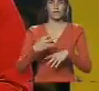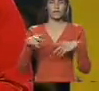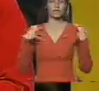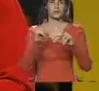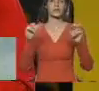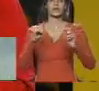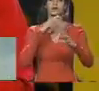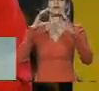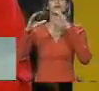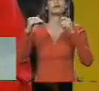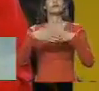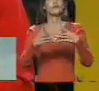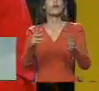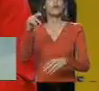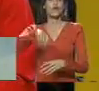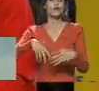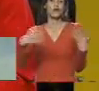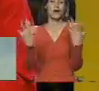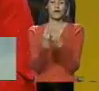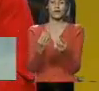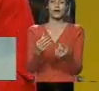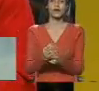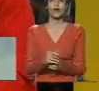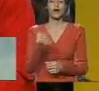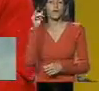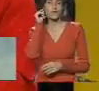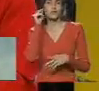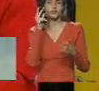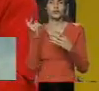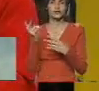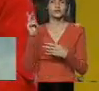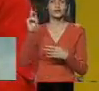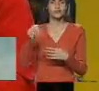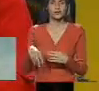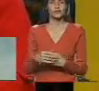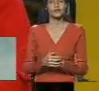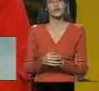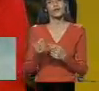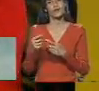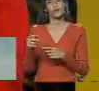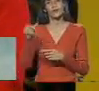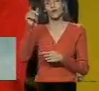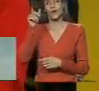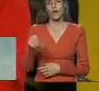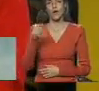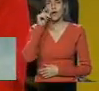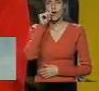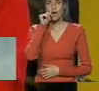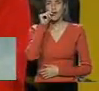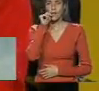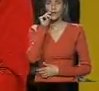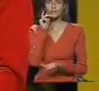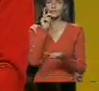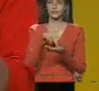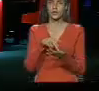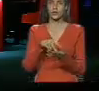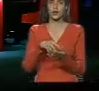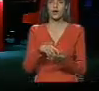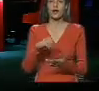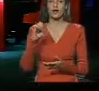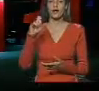comunicación popular. Hoy me acompaña Yelixa Santaella, Blanquita no está, pero además se ha incorporado al programa Edwin